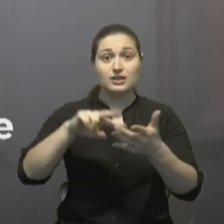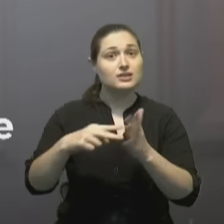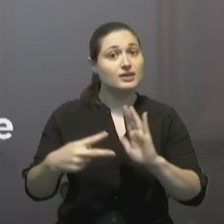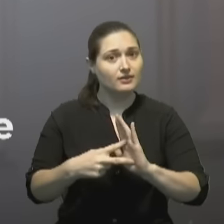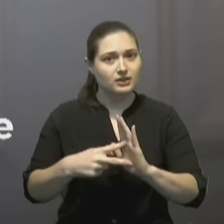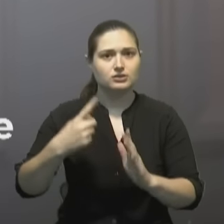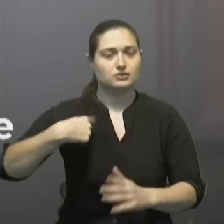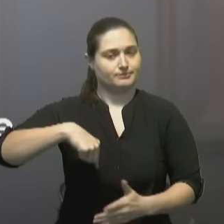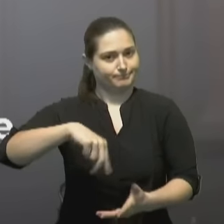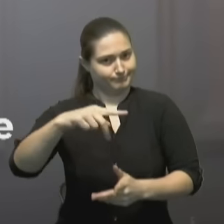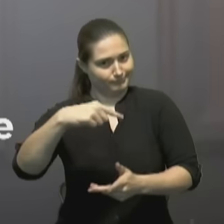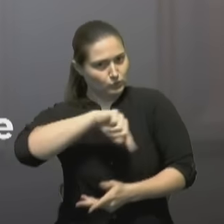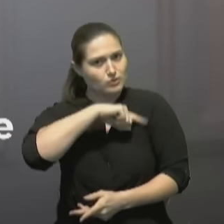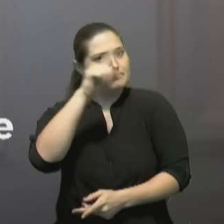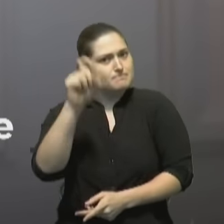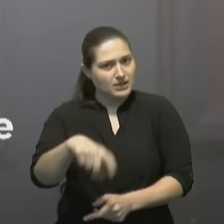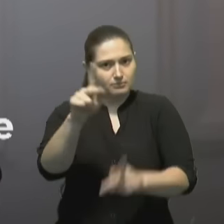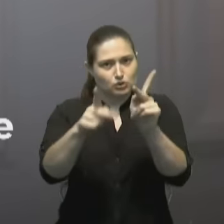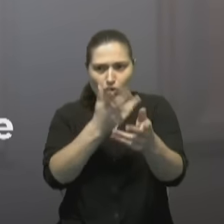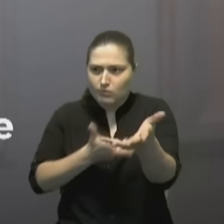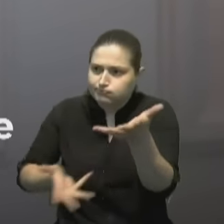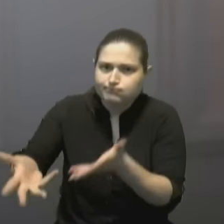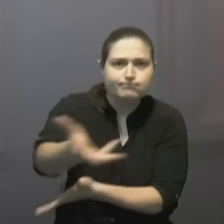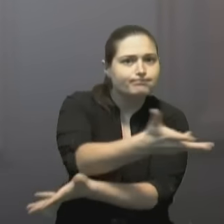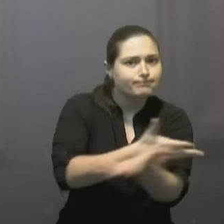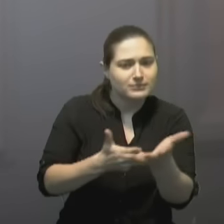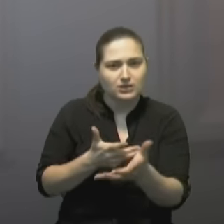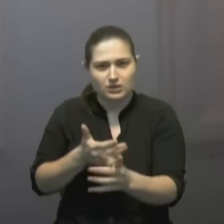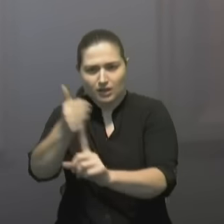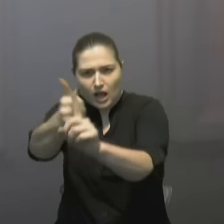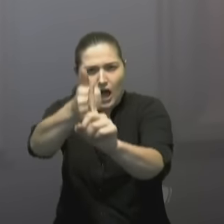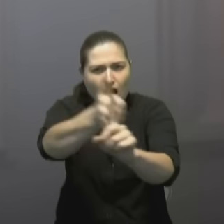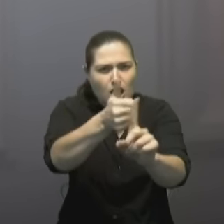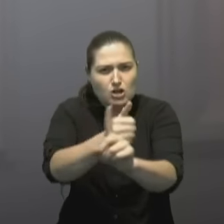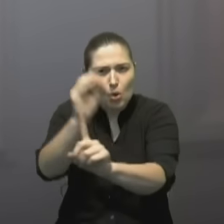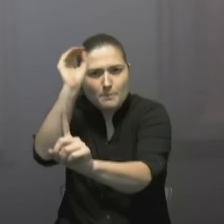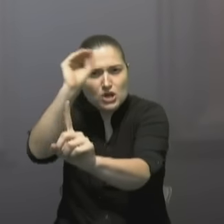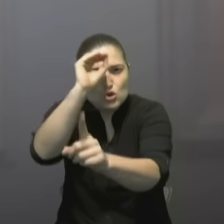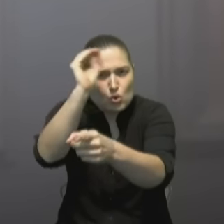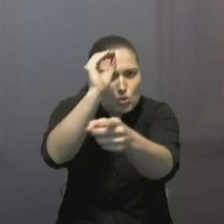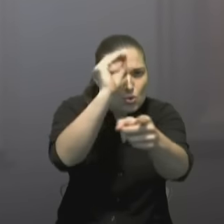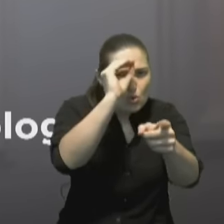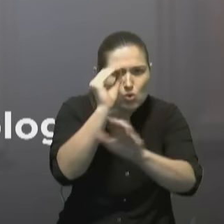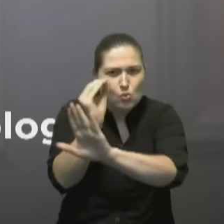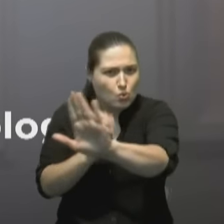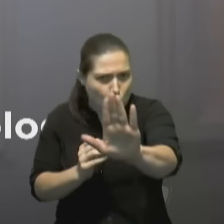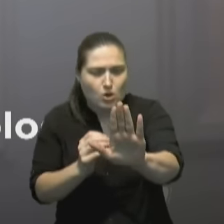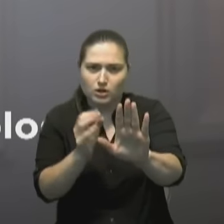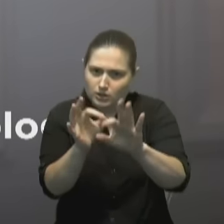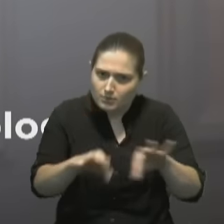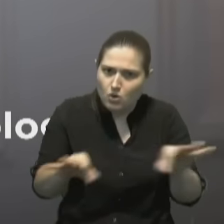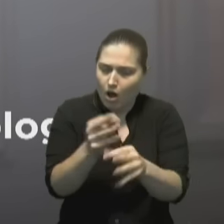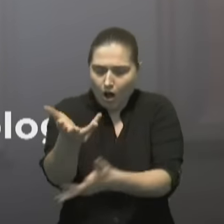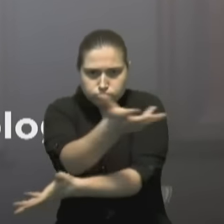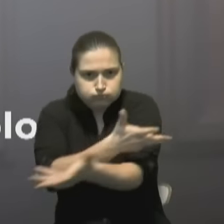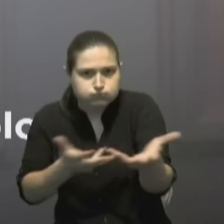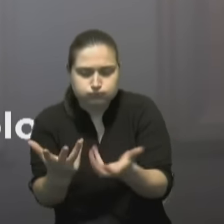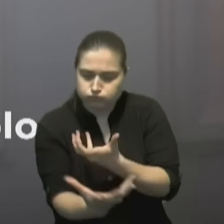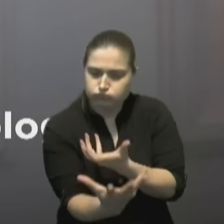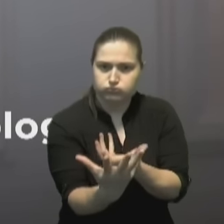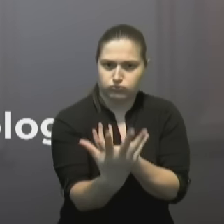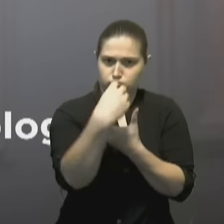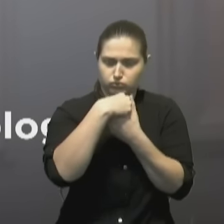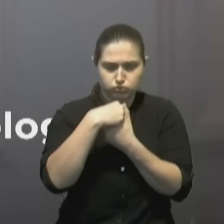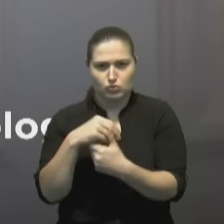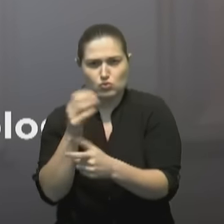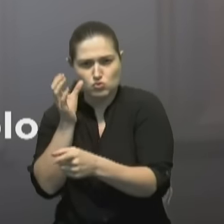una conversación en la que cada voz cuente y cada opinión tenga su peso. La democracia no es, ni debe ser,